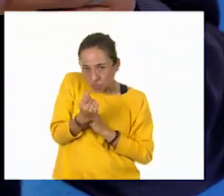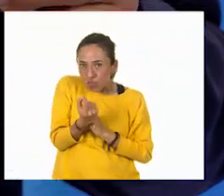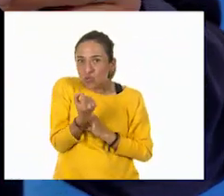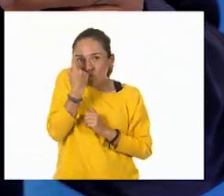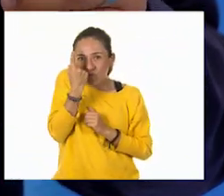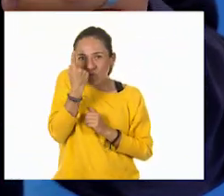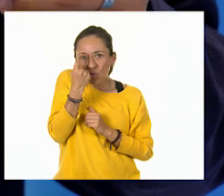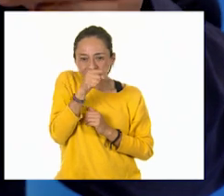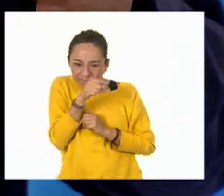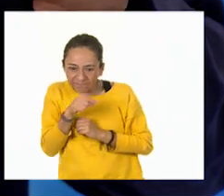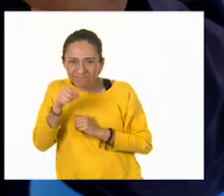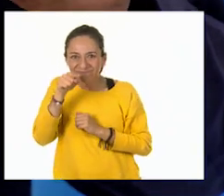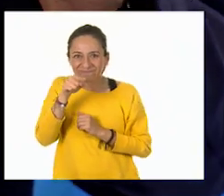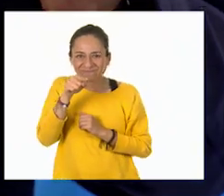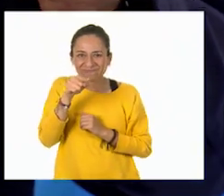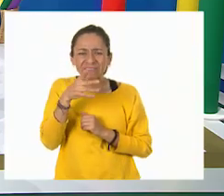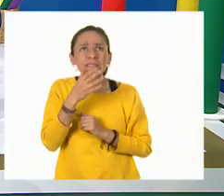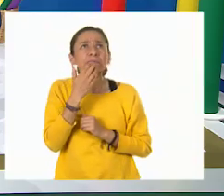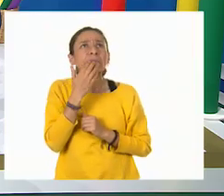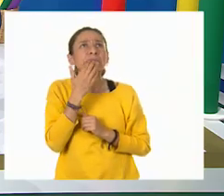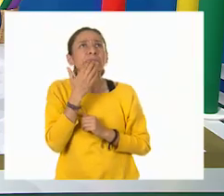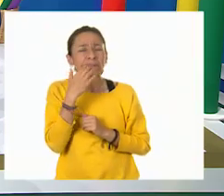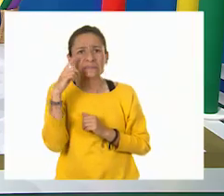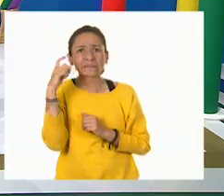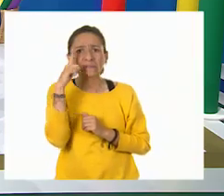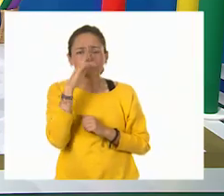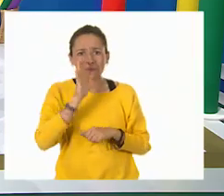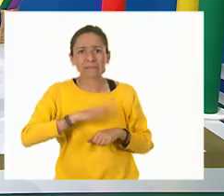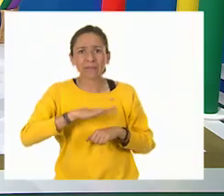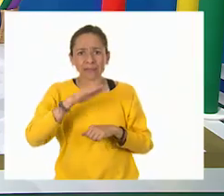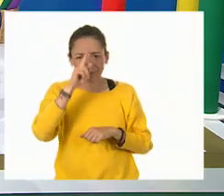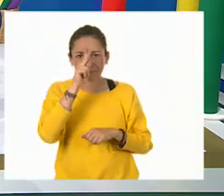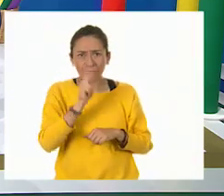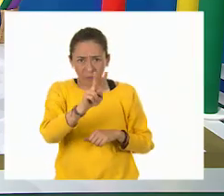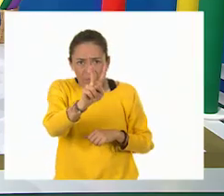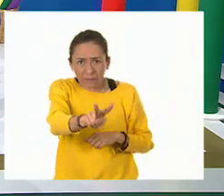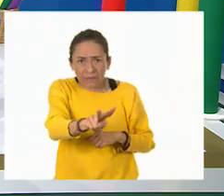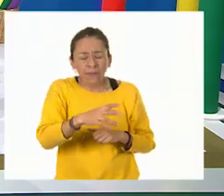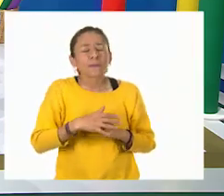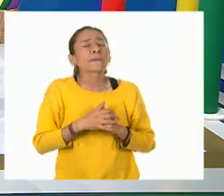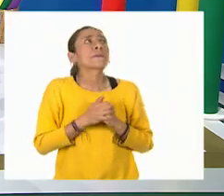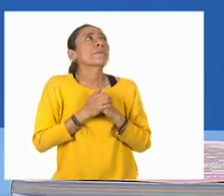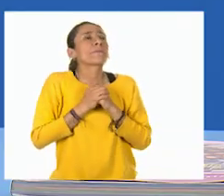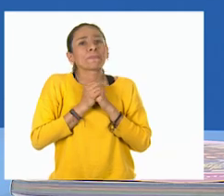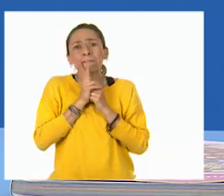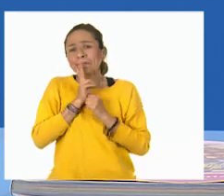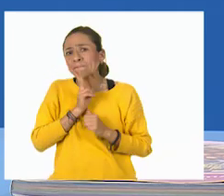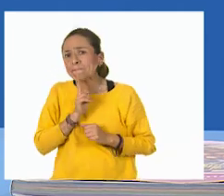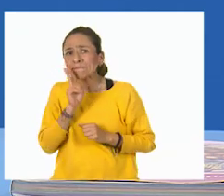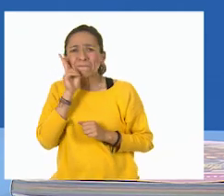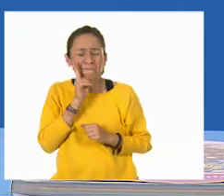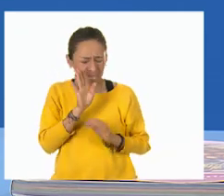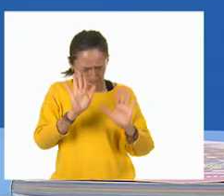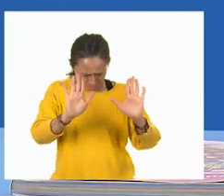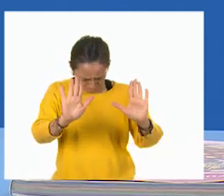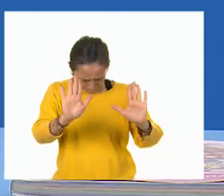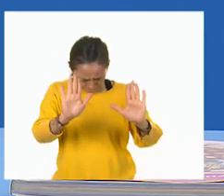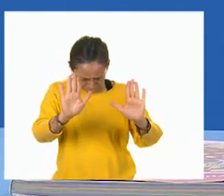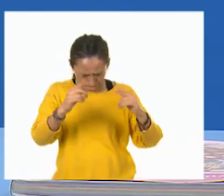Ay, estas creo que sí están un poco más complicadas. Pero, a ver. Déjame concentrar. décimo de litro.